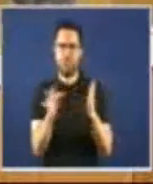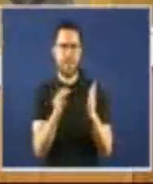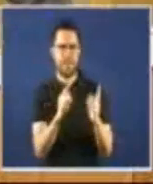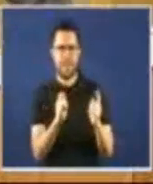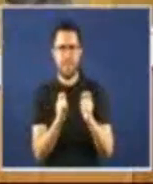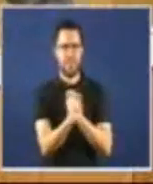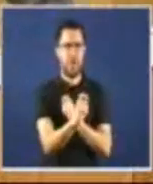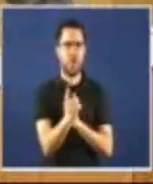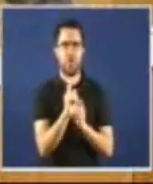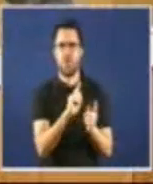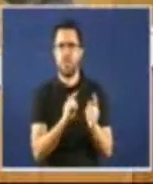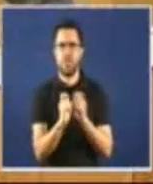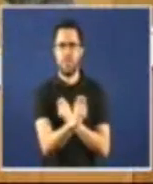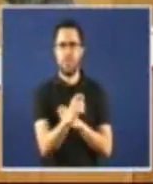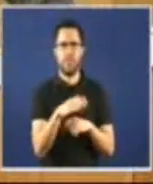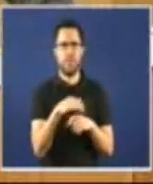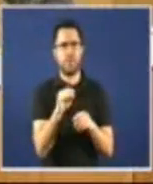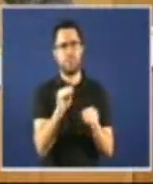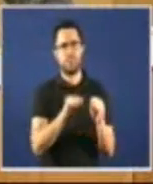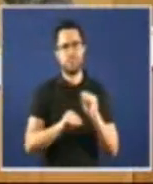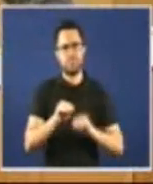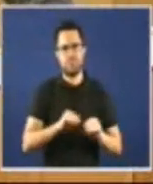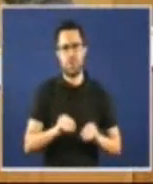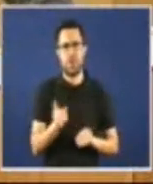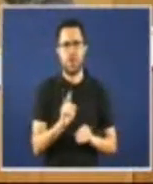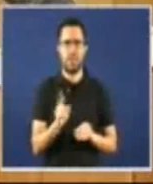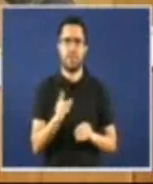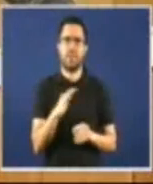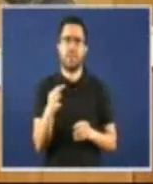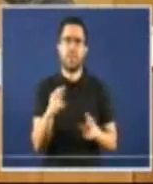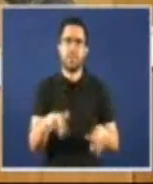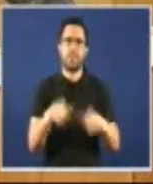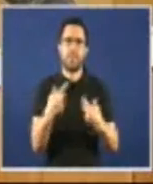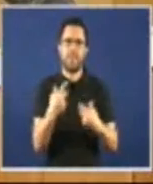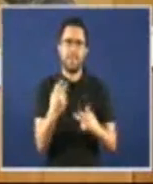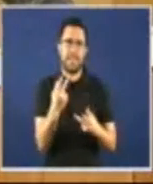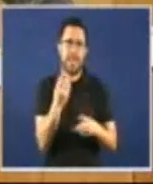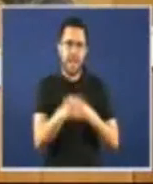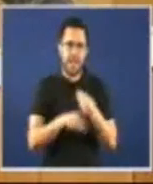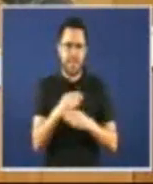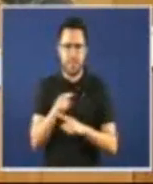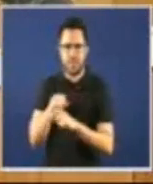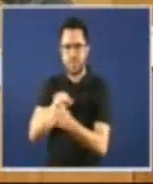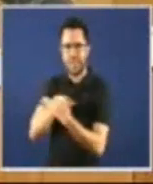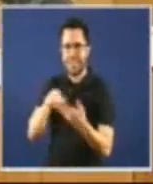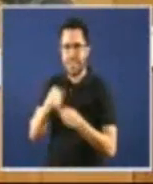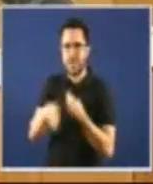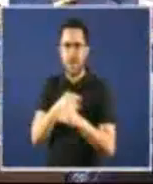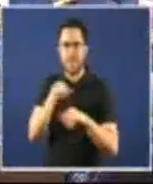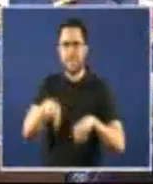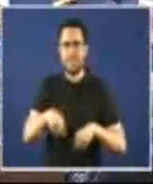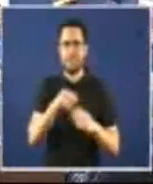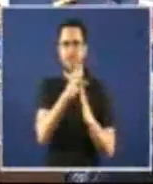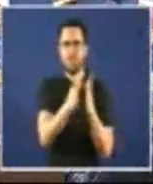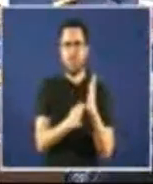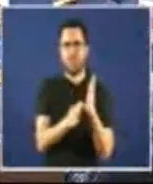con retoques actualizadores aportan o batería de medidas que permitirían facer o que a xunta non fai nestes orzamentos e incrementar os ingresos